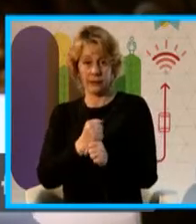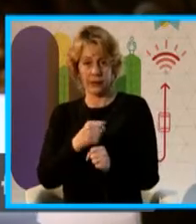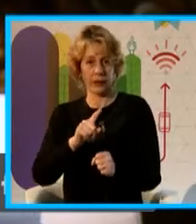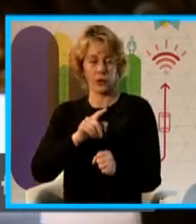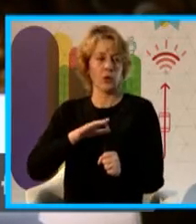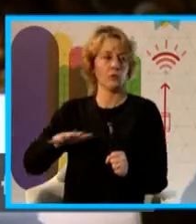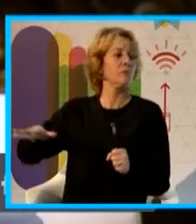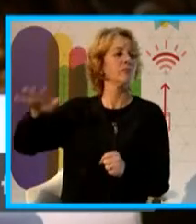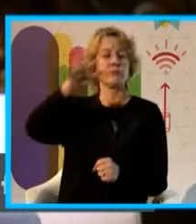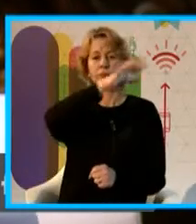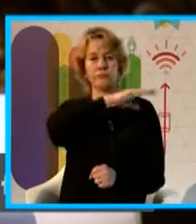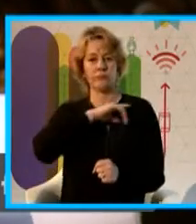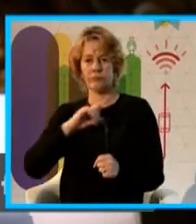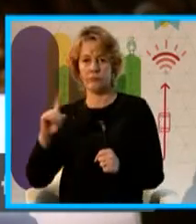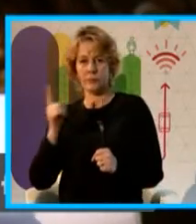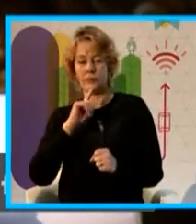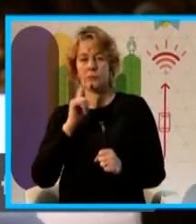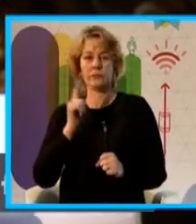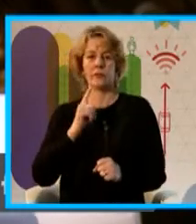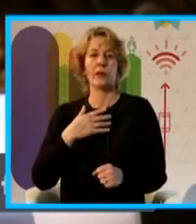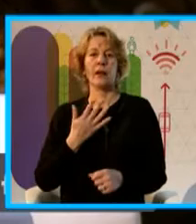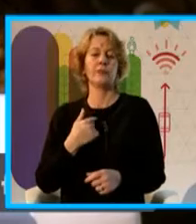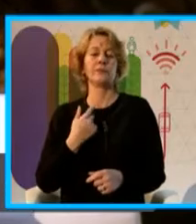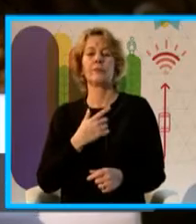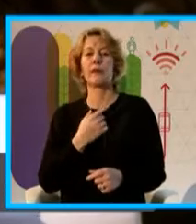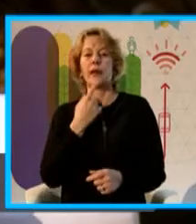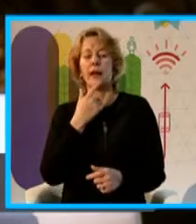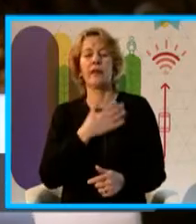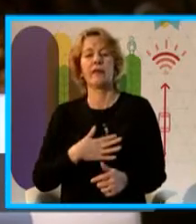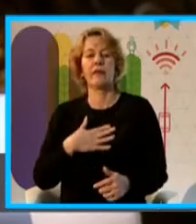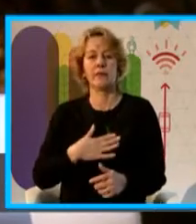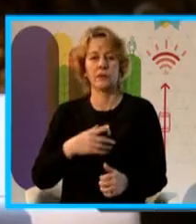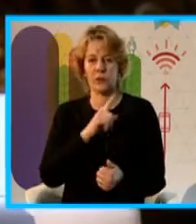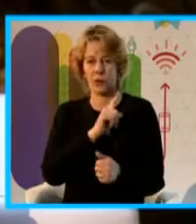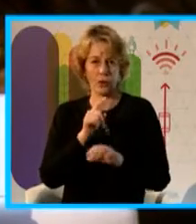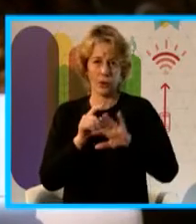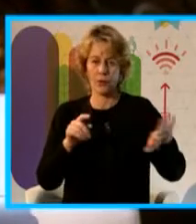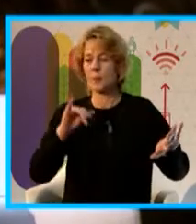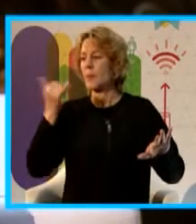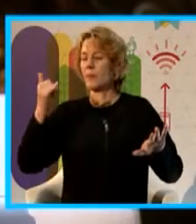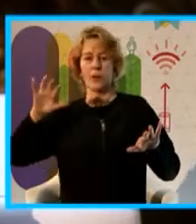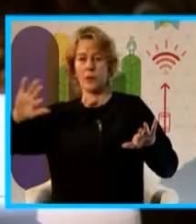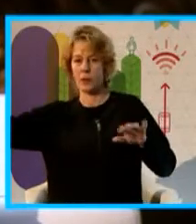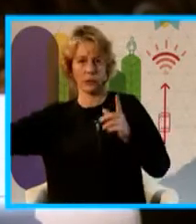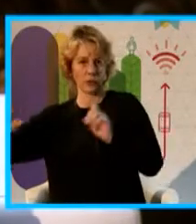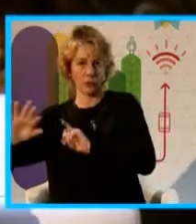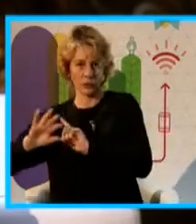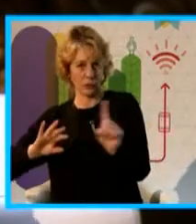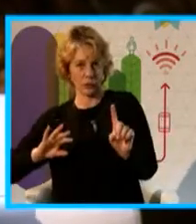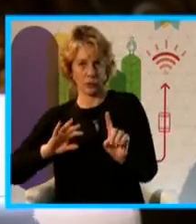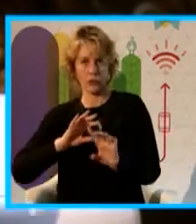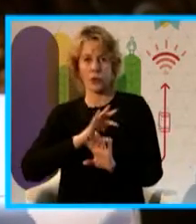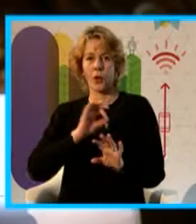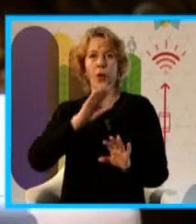ni para el lado donde está Defensor Sporting, ni para el lado donde están los juegos del Parque Rodó o las